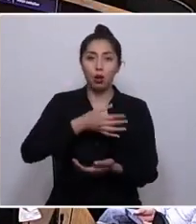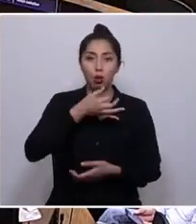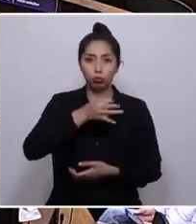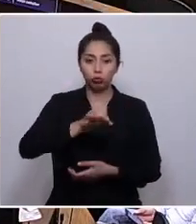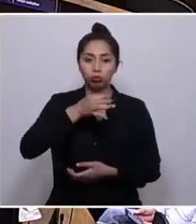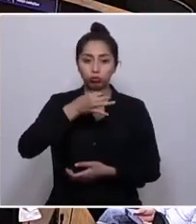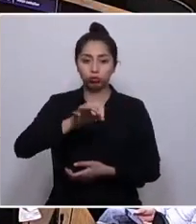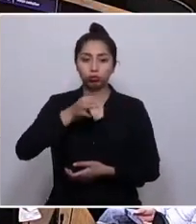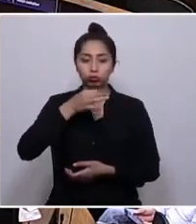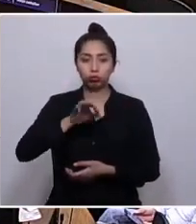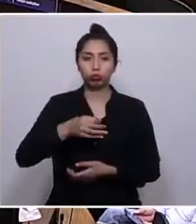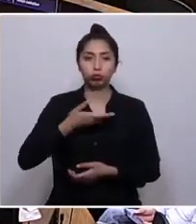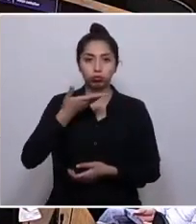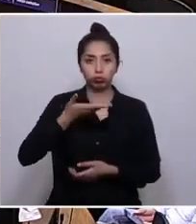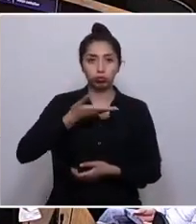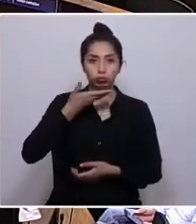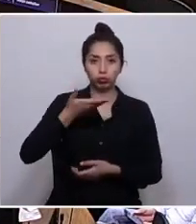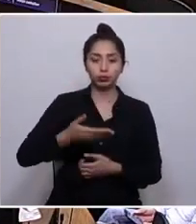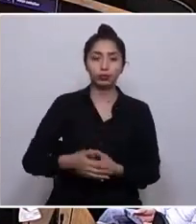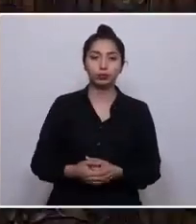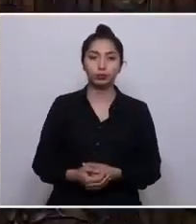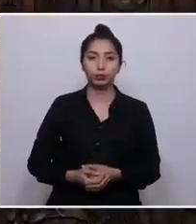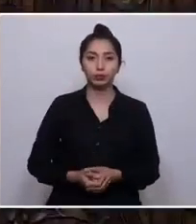Kylatanaka, Kuyakanaka convencionales.